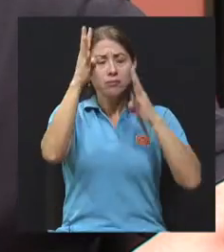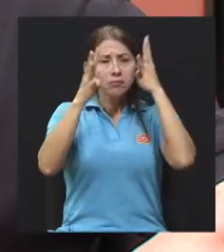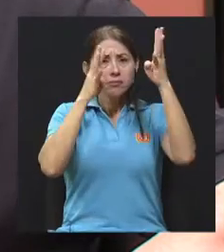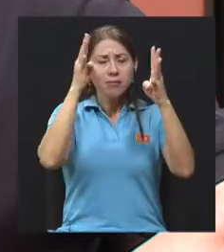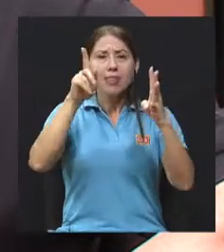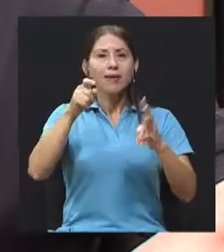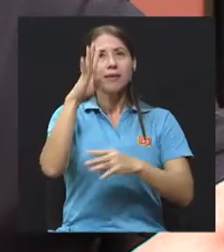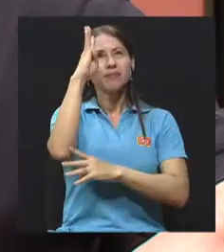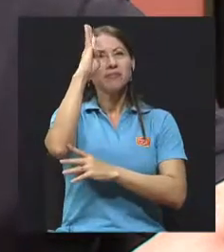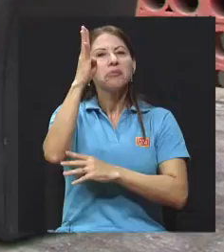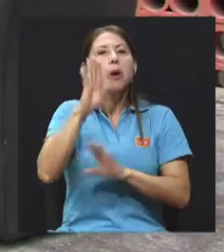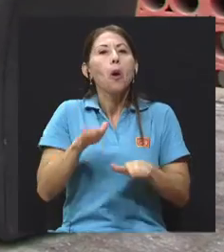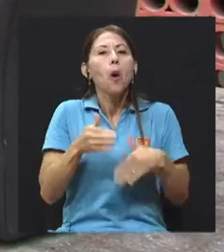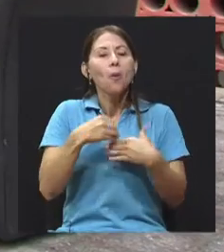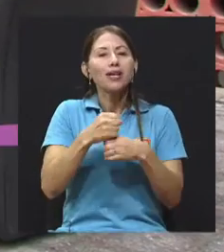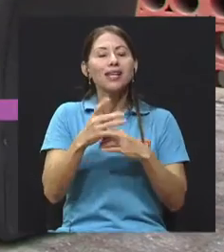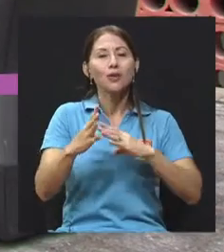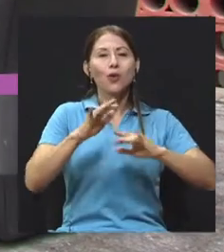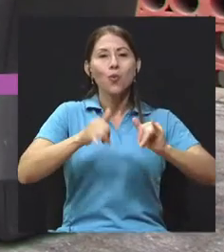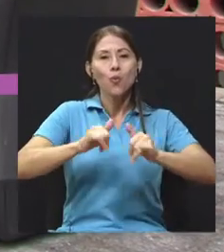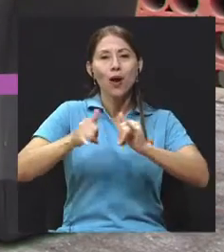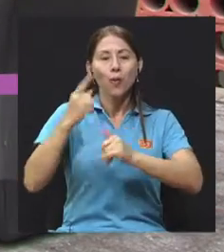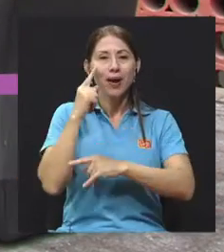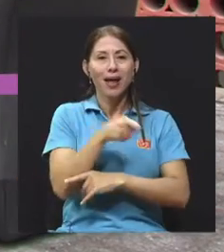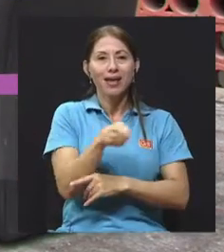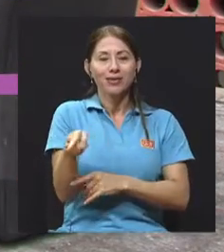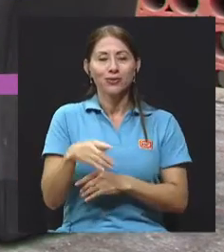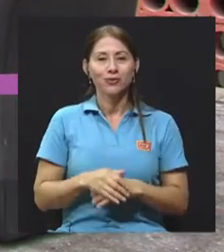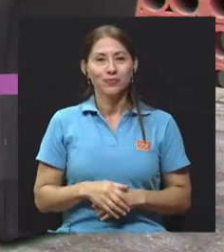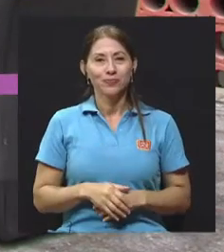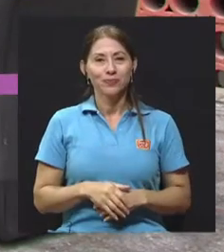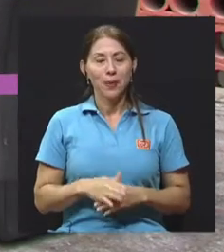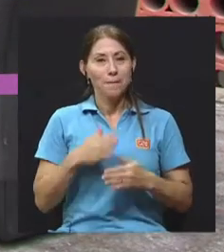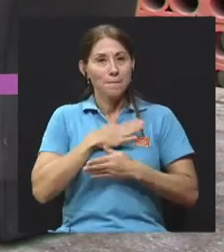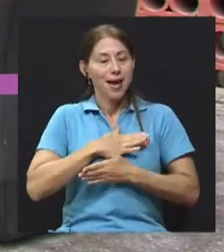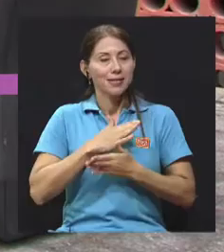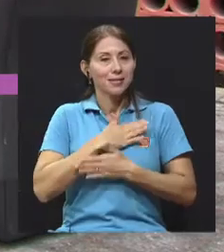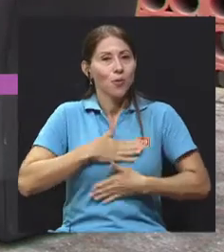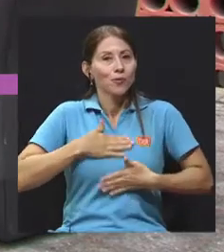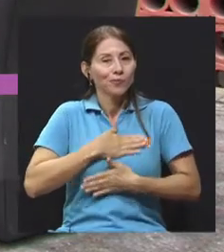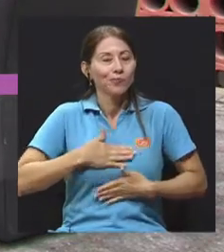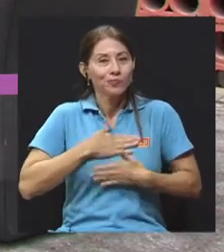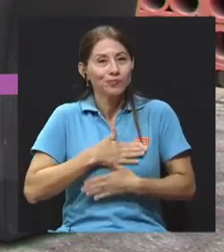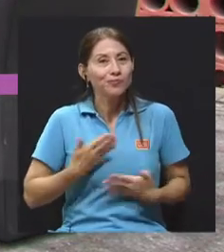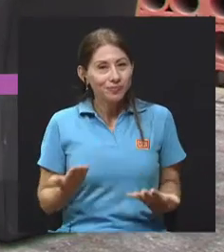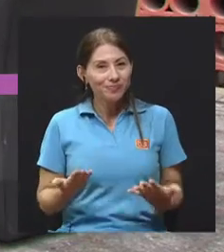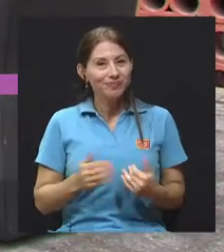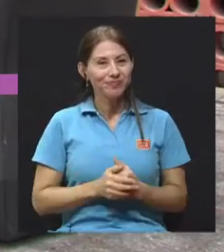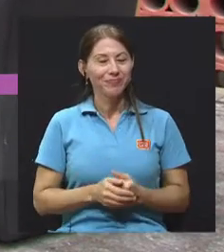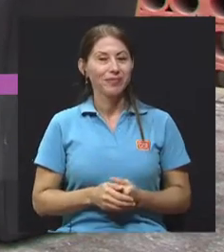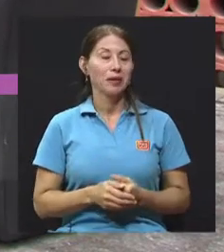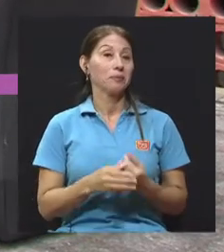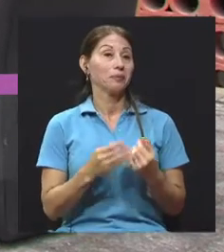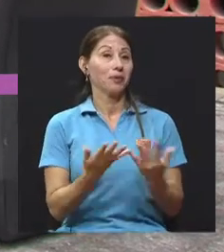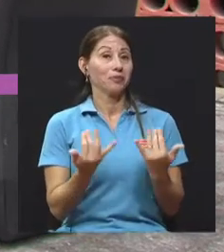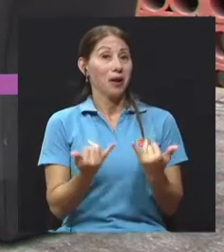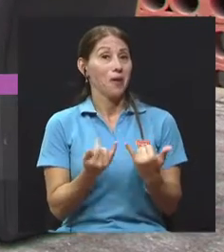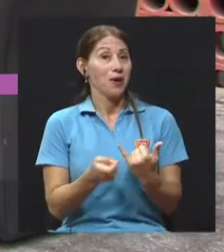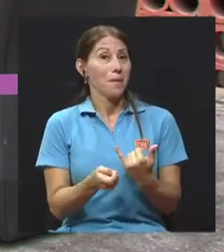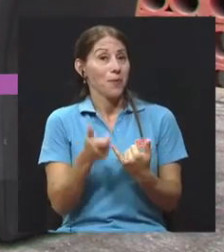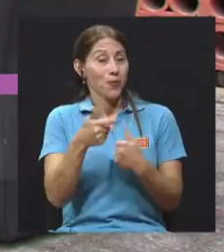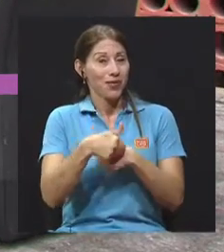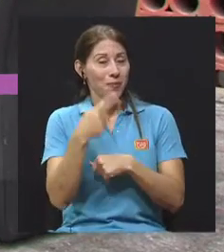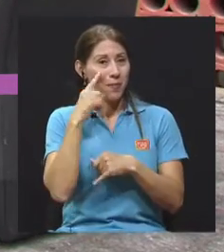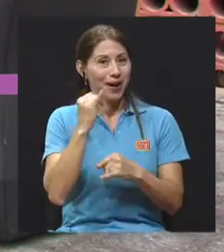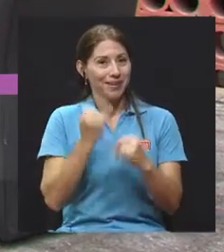cómo hacerlo en un juego para ellos, hacerlo más ameno. Y me gustaría, ya casi nos quedan pocos minutos de conversación, don Luis, y tal vez